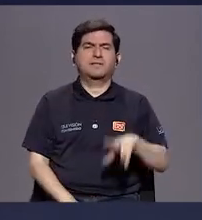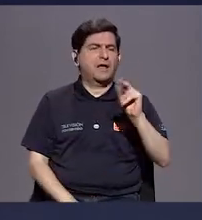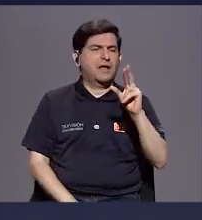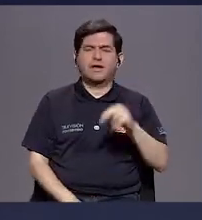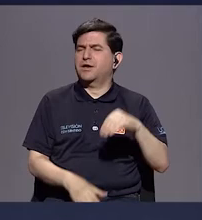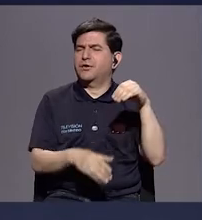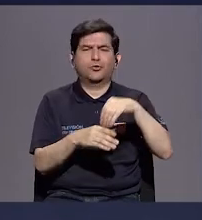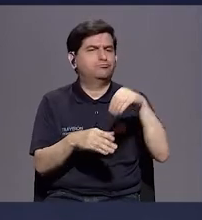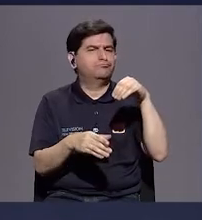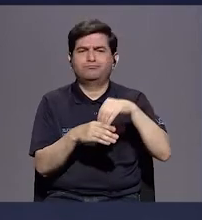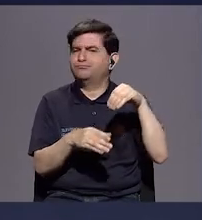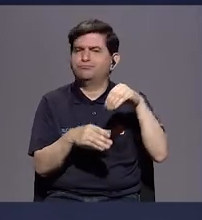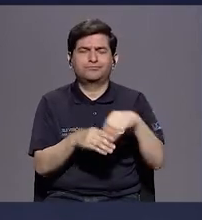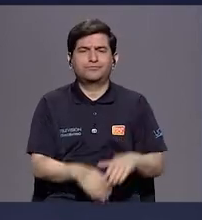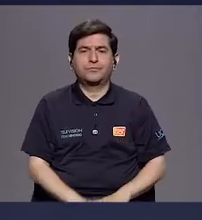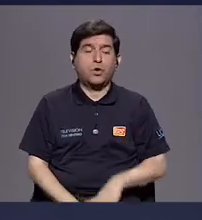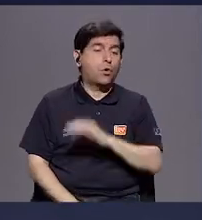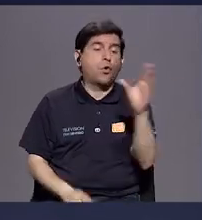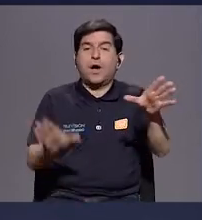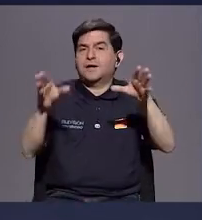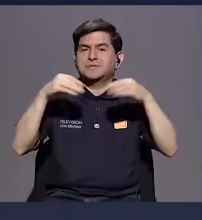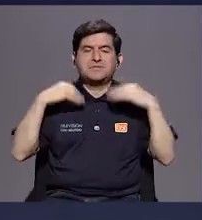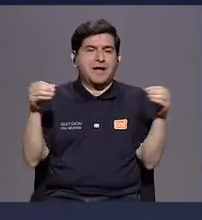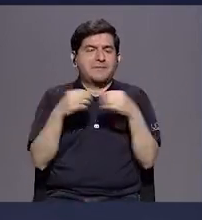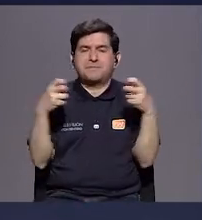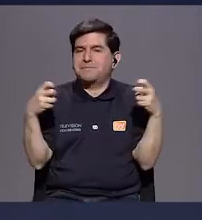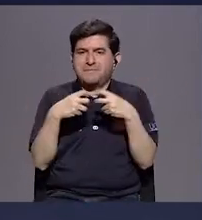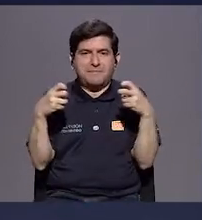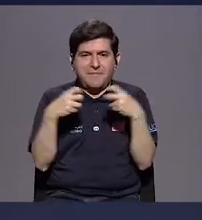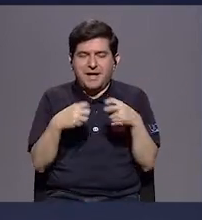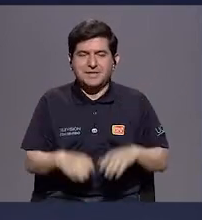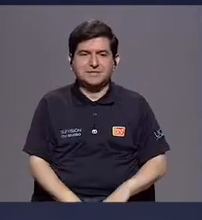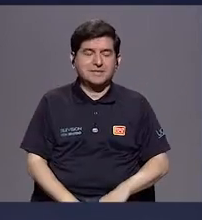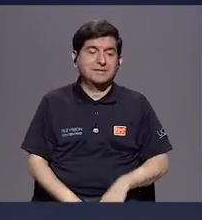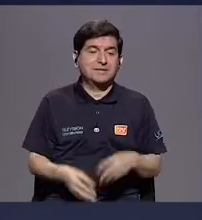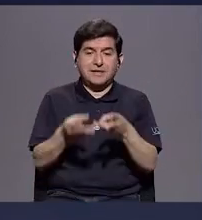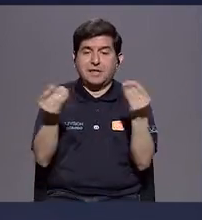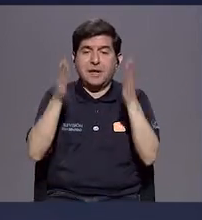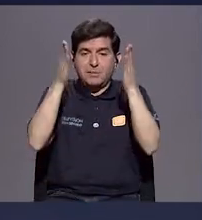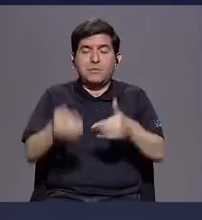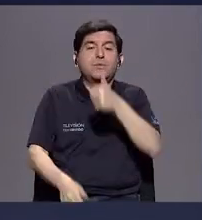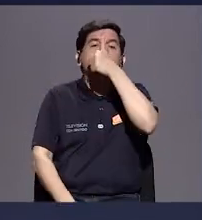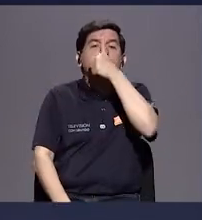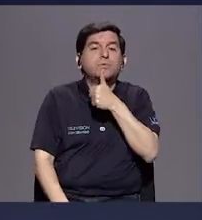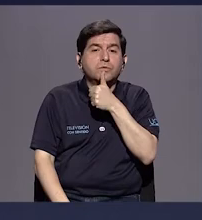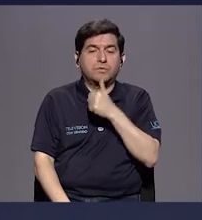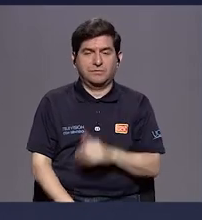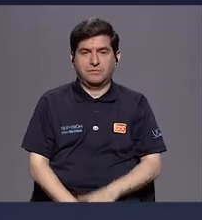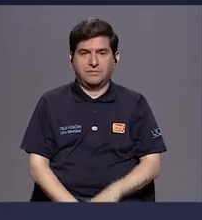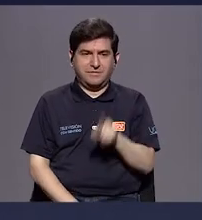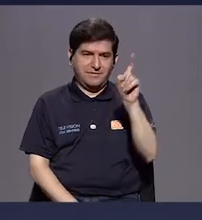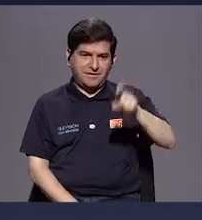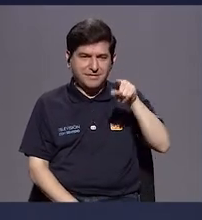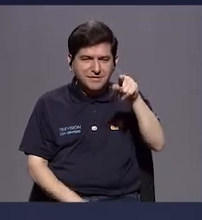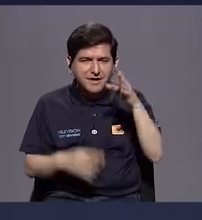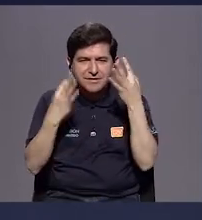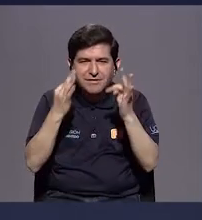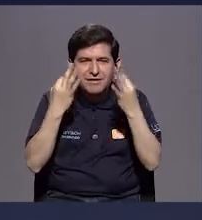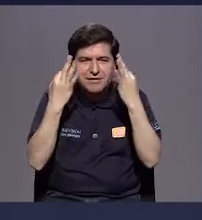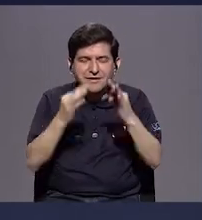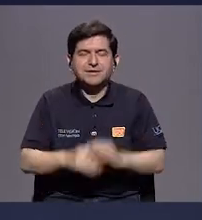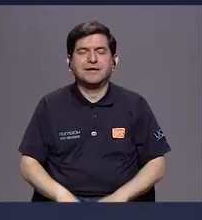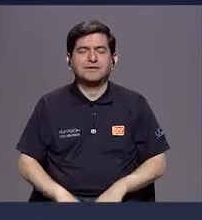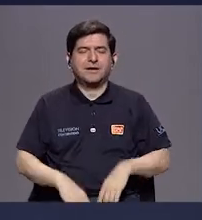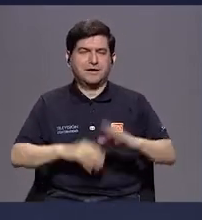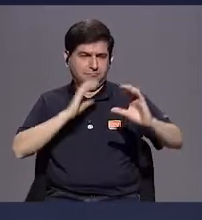entonces aportando o recibiendo más electricidad de generadores privados, ¿verdad? Ahí es donde tenemos que tratar de llegar